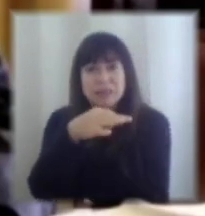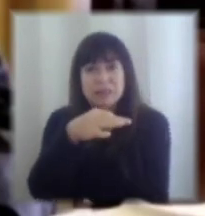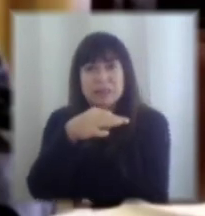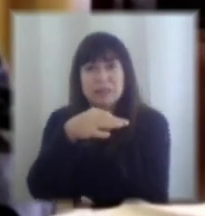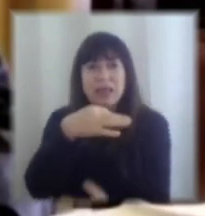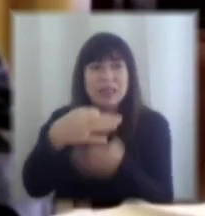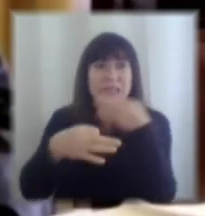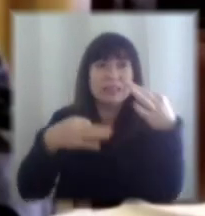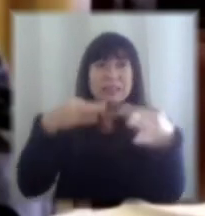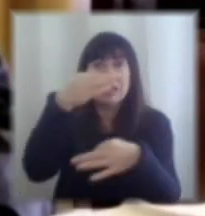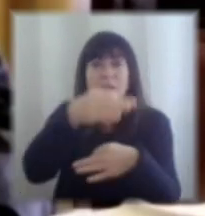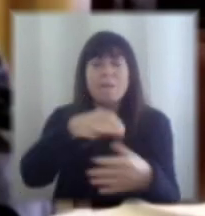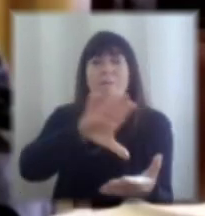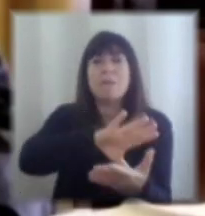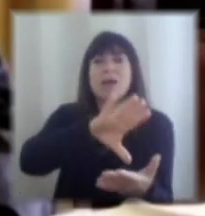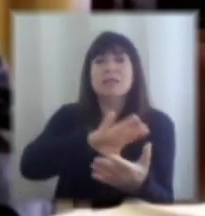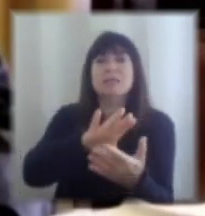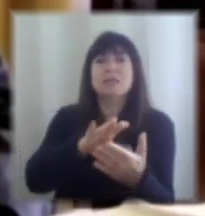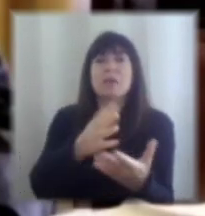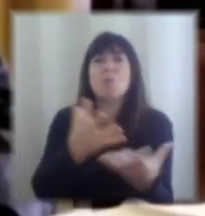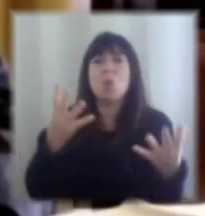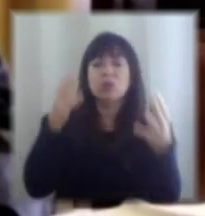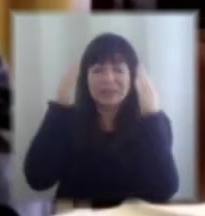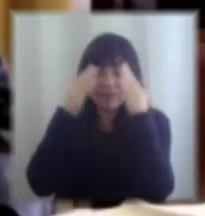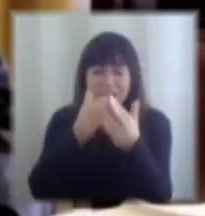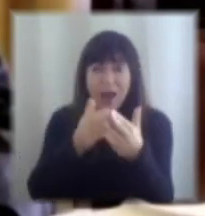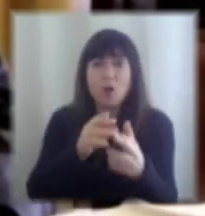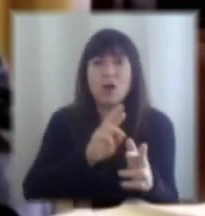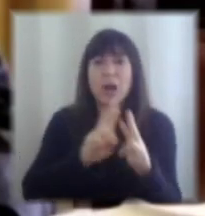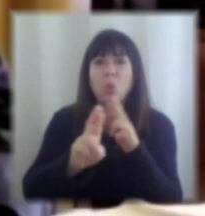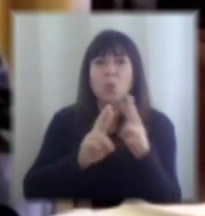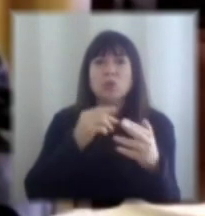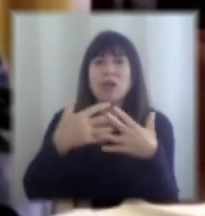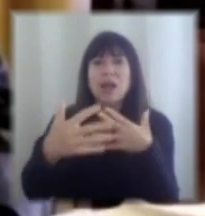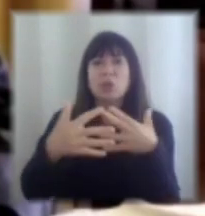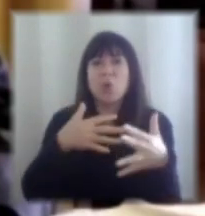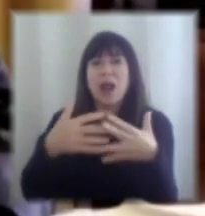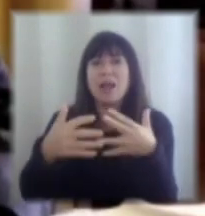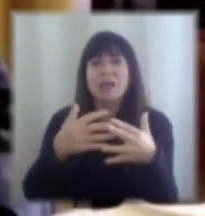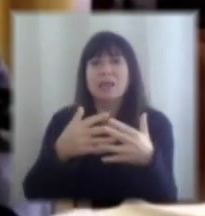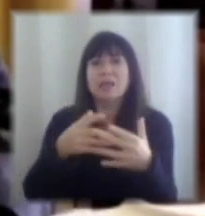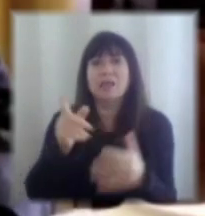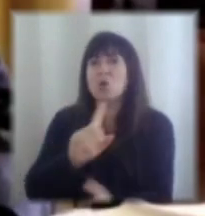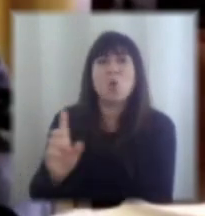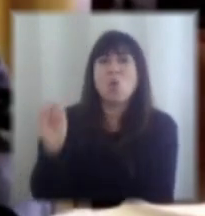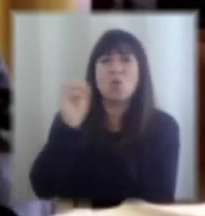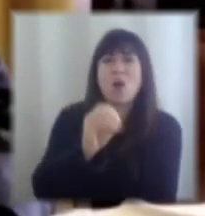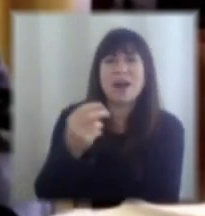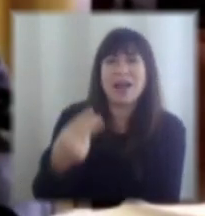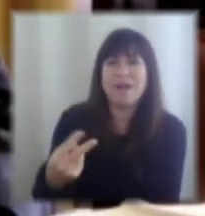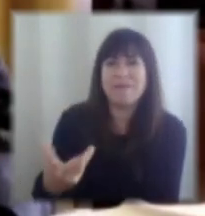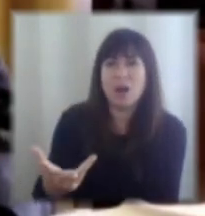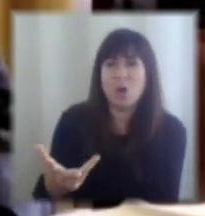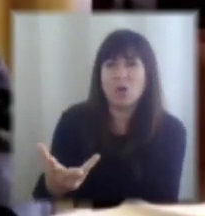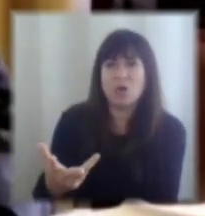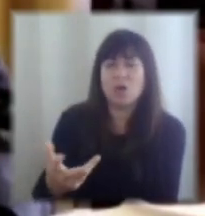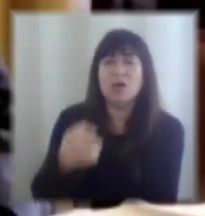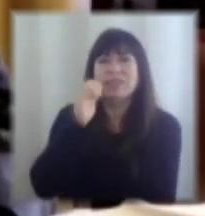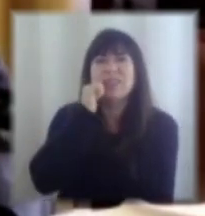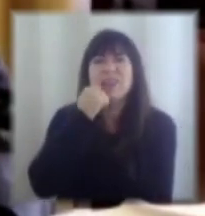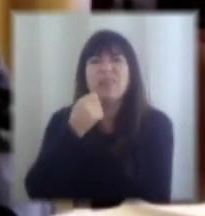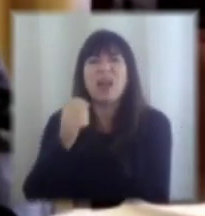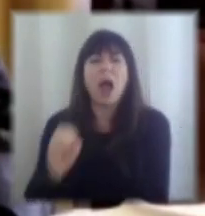el país está demasiado centrado en recursos naturales y que eso no agrega valor como si agregar valor fuera